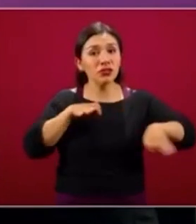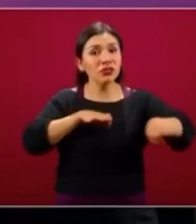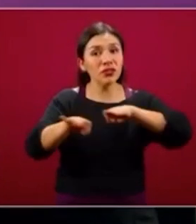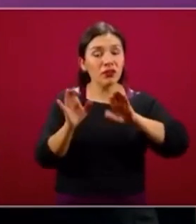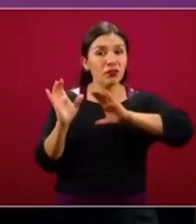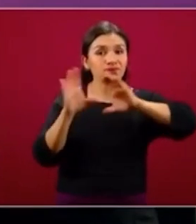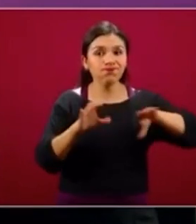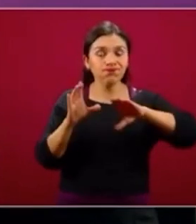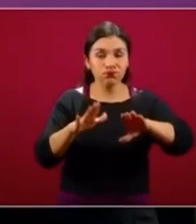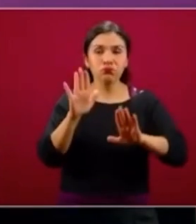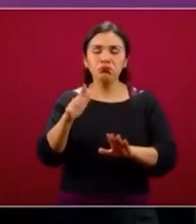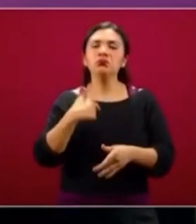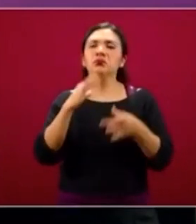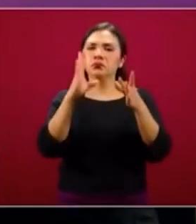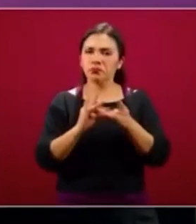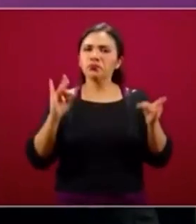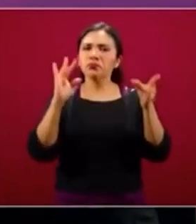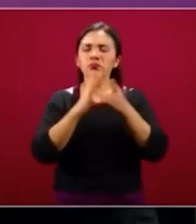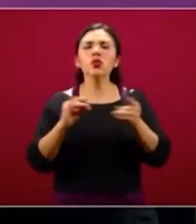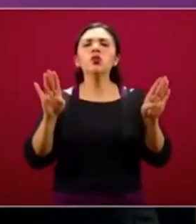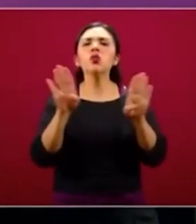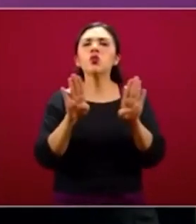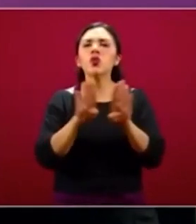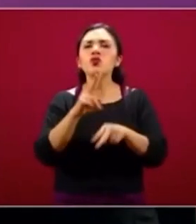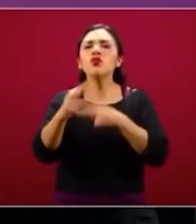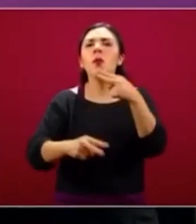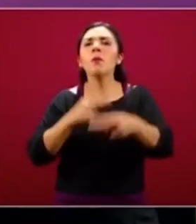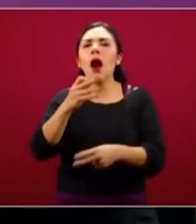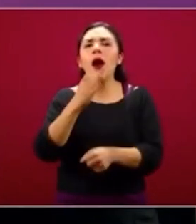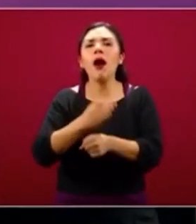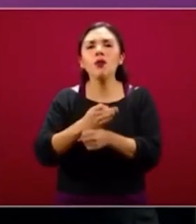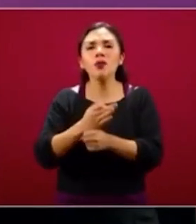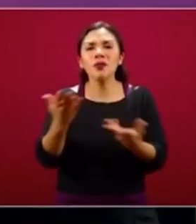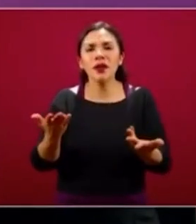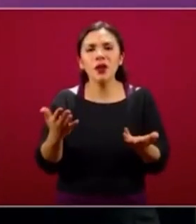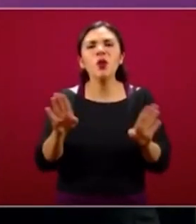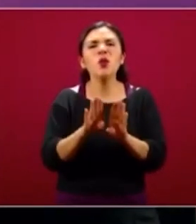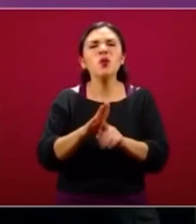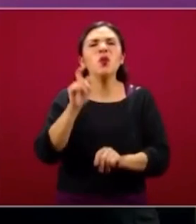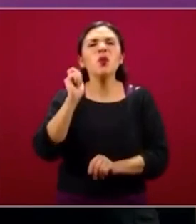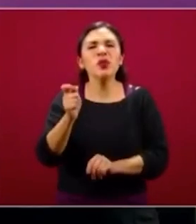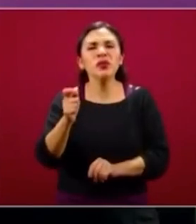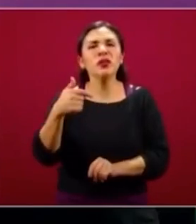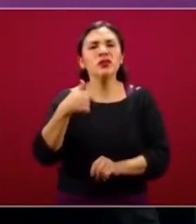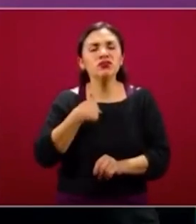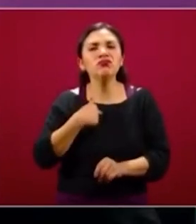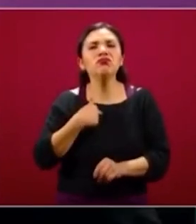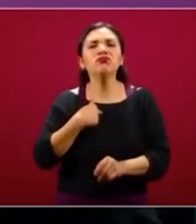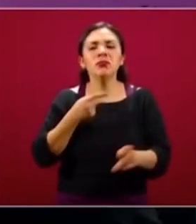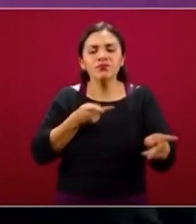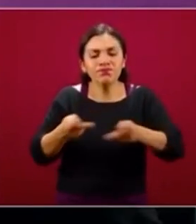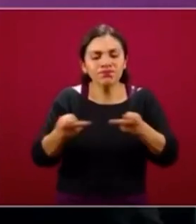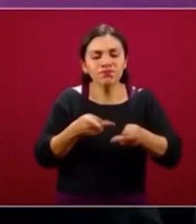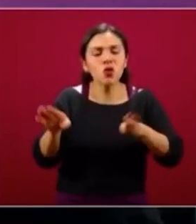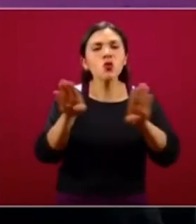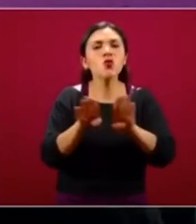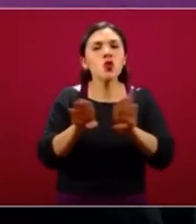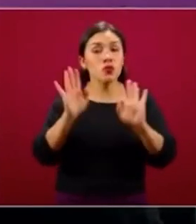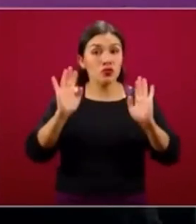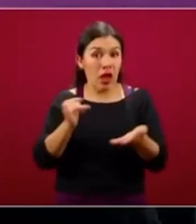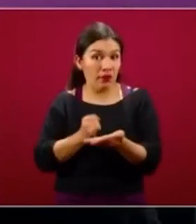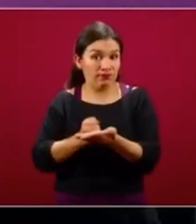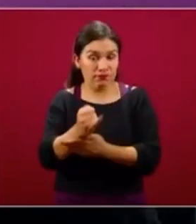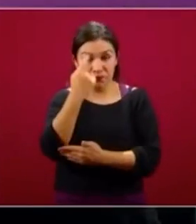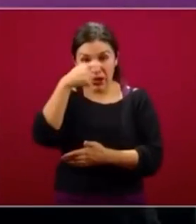Y vamos a ir platicándoles cómo va, cómo vamos haciéndole, cuál es nuestra meta, cuál es la estrategia que se definió